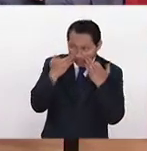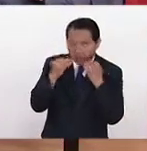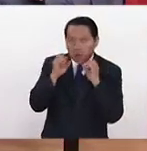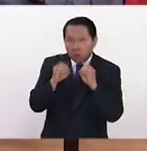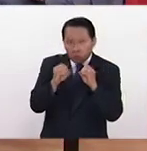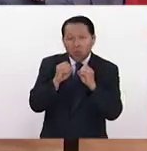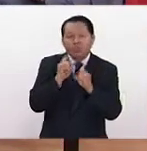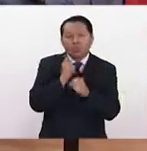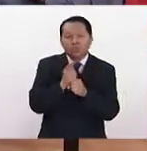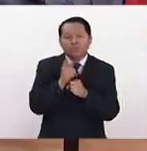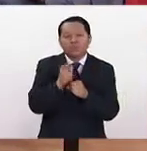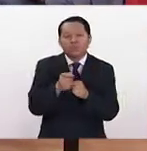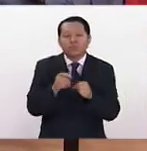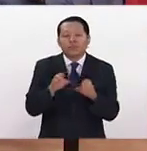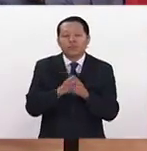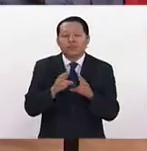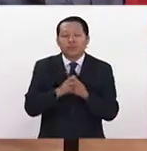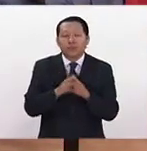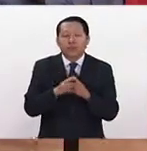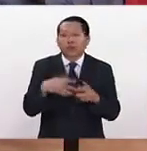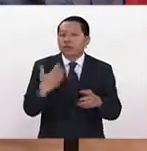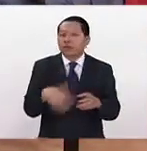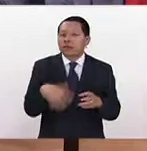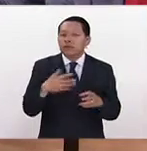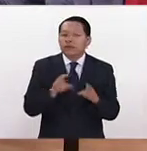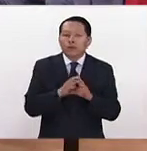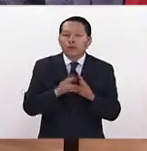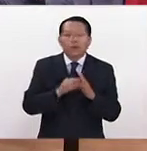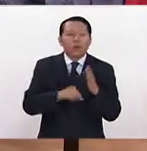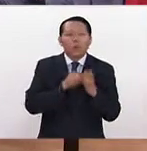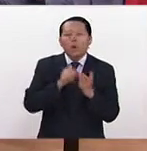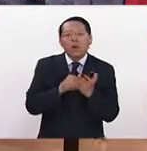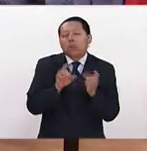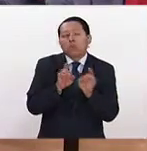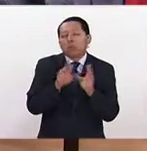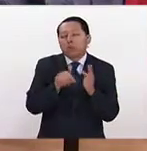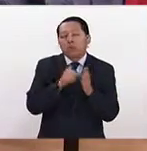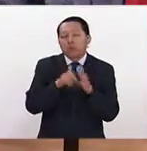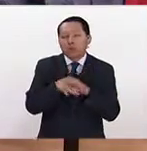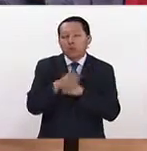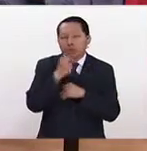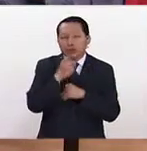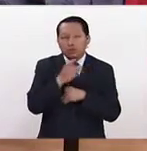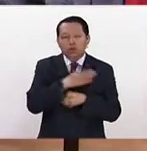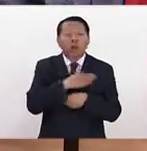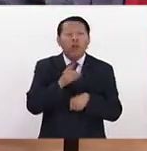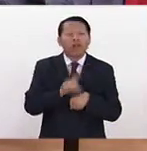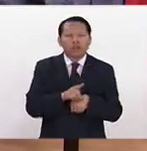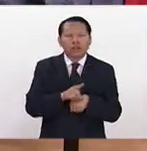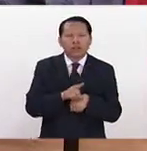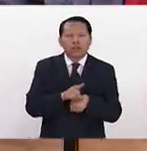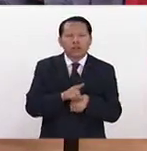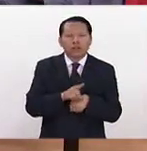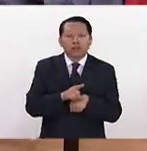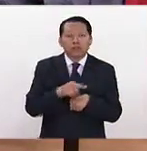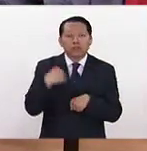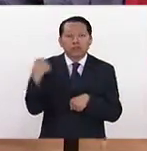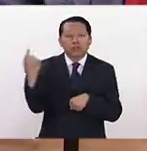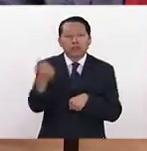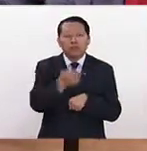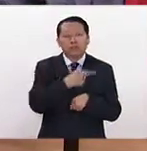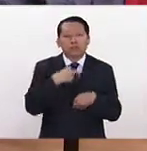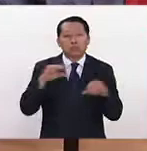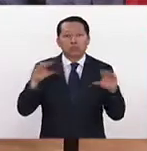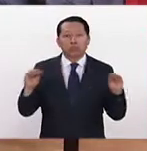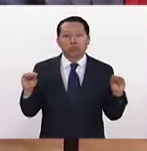llamado la atención, pero es increíble que muchas veces entras a lugares y dices buenos días y hazte de cuenta que